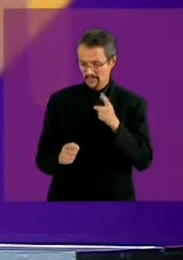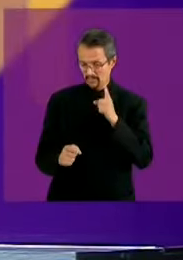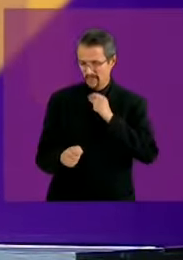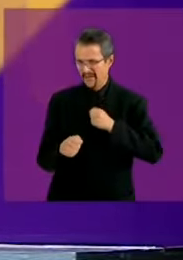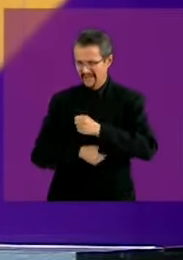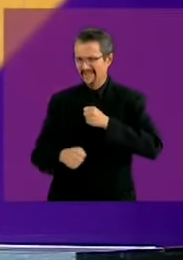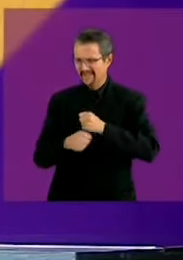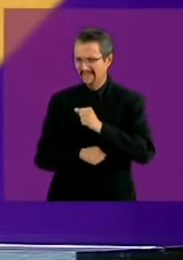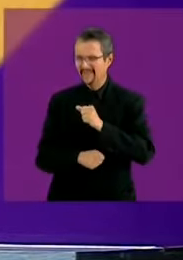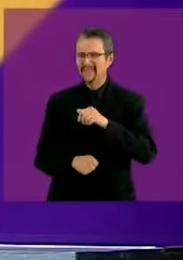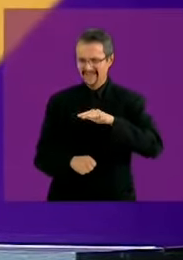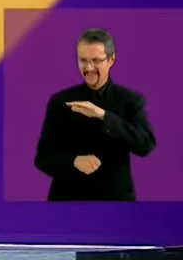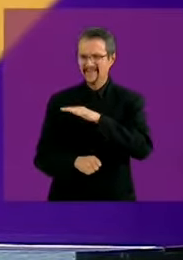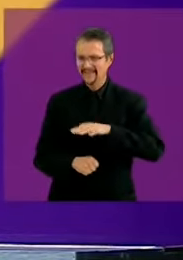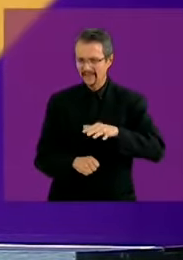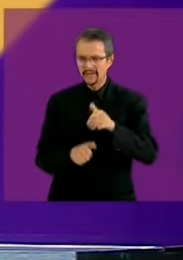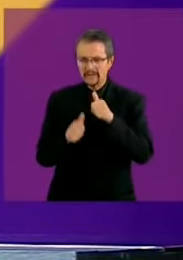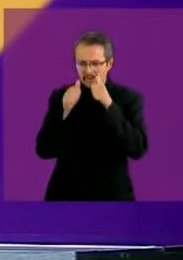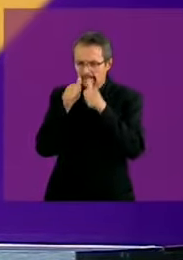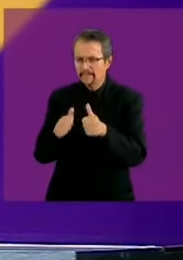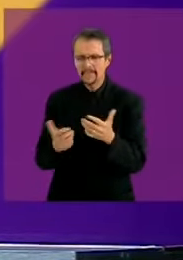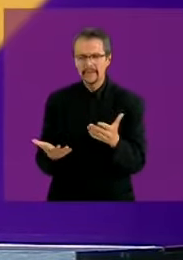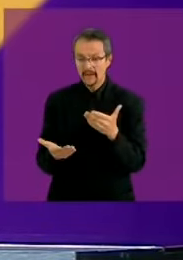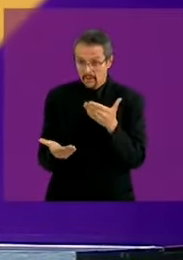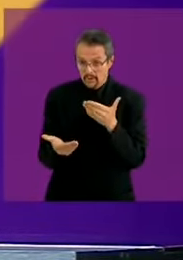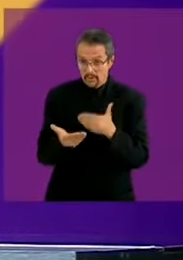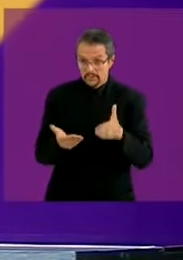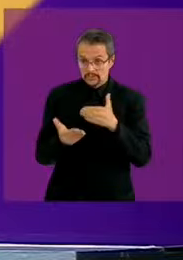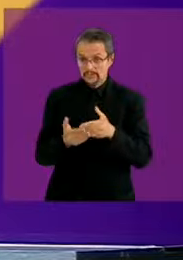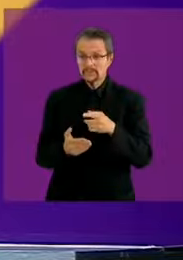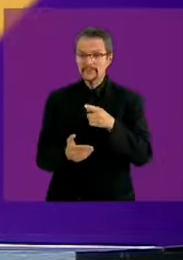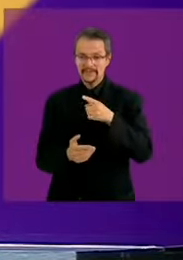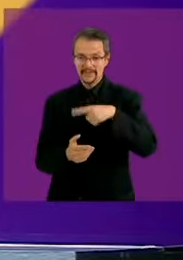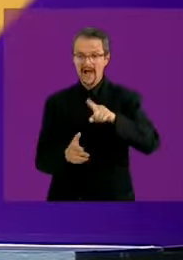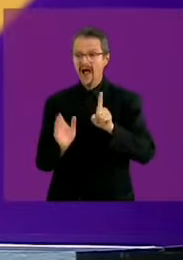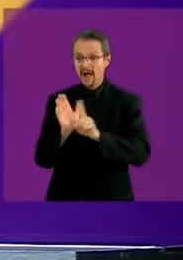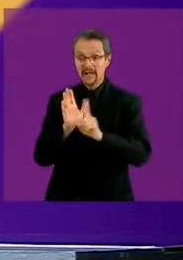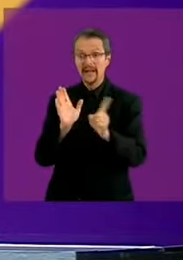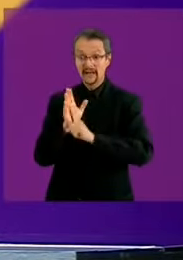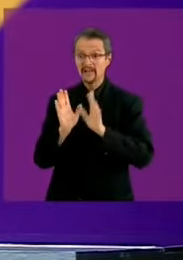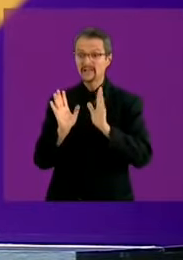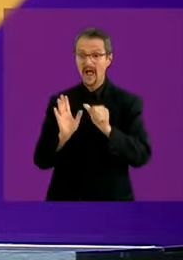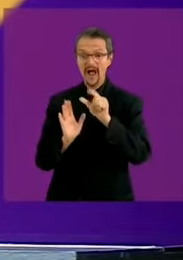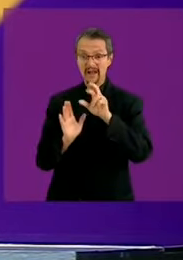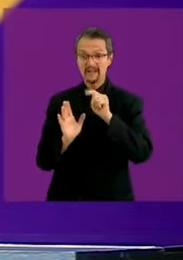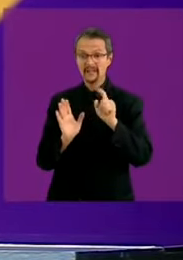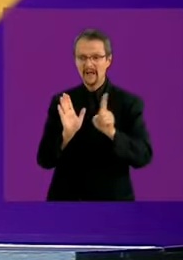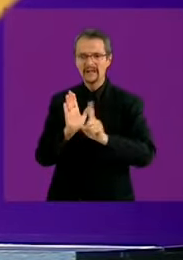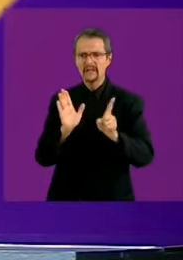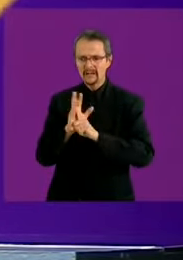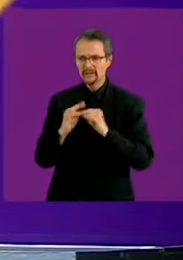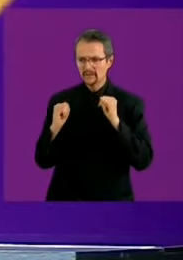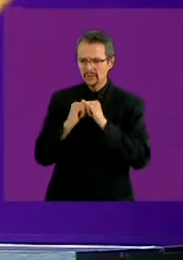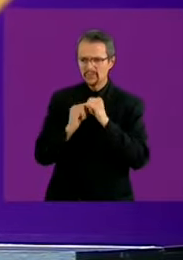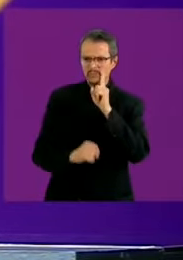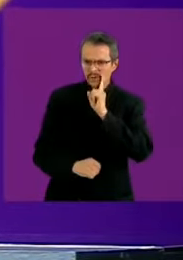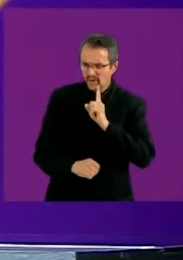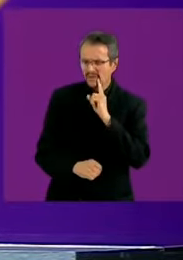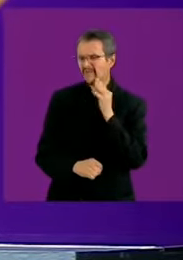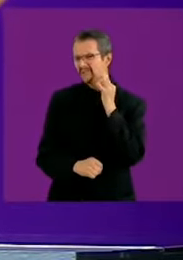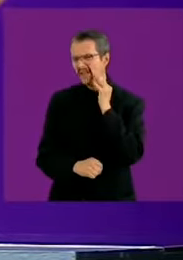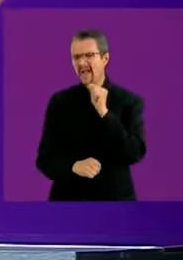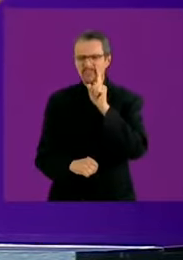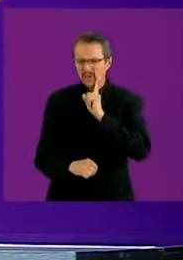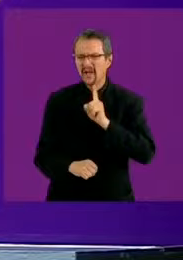las mujeres si las alertas de violencia de género no han funcionado, si las secretarías, institutos de las mujeres y las fiscalías especializadas